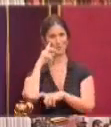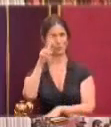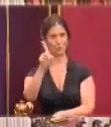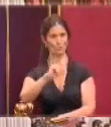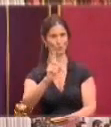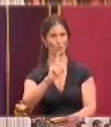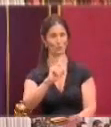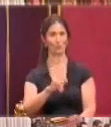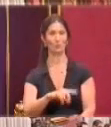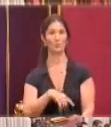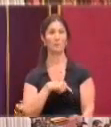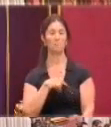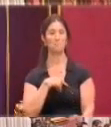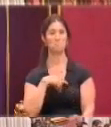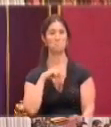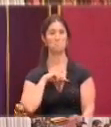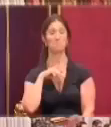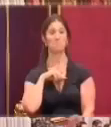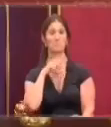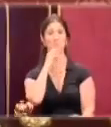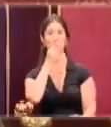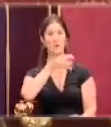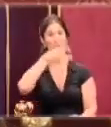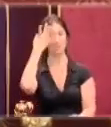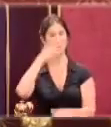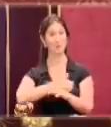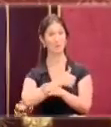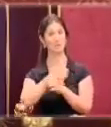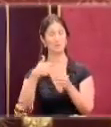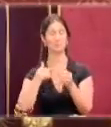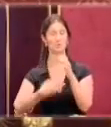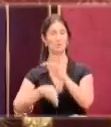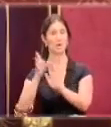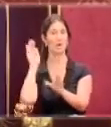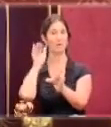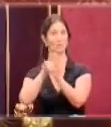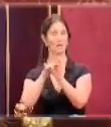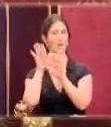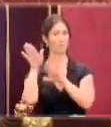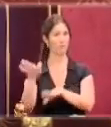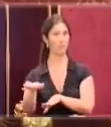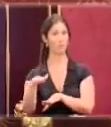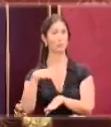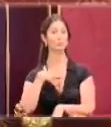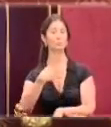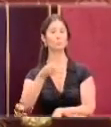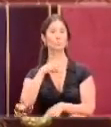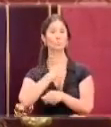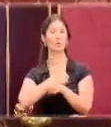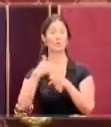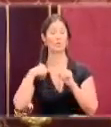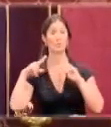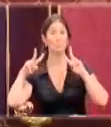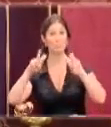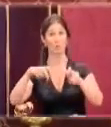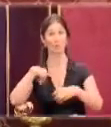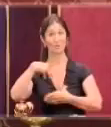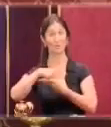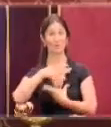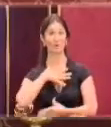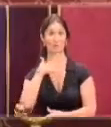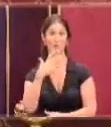Por nuestra parte, nos parece bastante buena la iniciativa y, por supuesto, vamos a votar a favor de ella. Nosotros, en Ciudadanos, desde el inicio en este ayuntamiento,